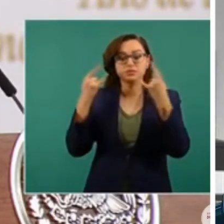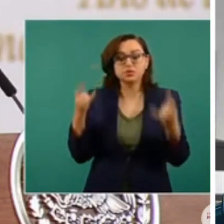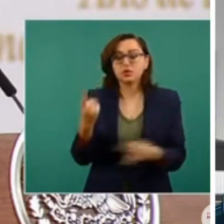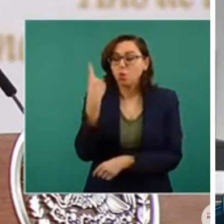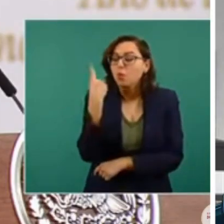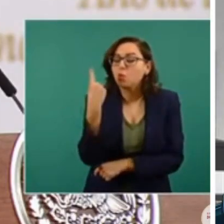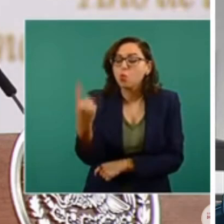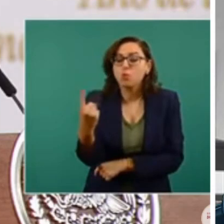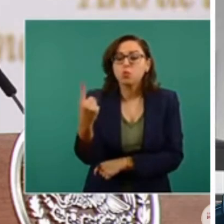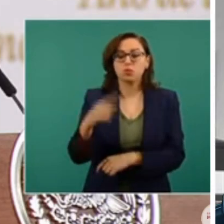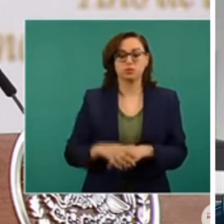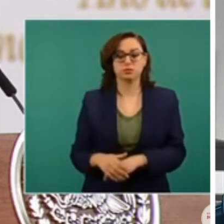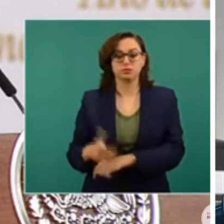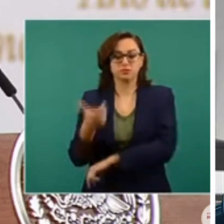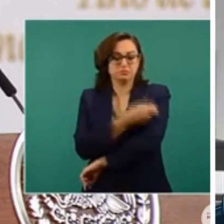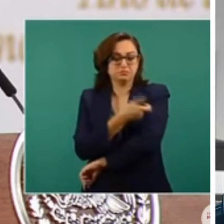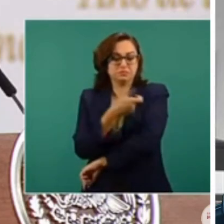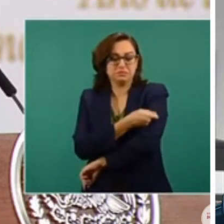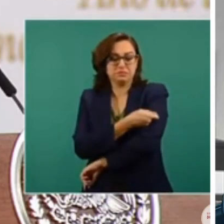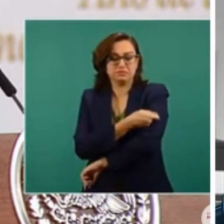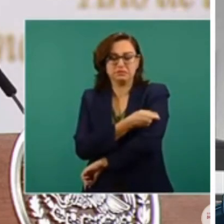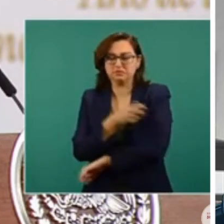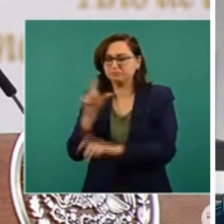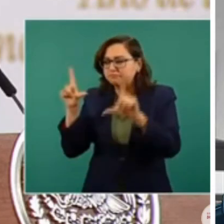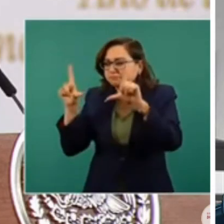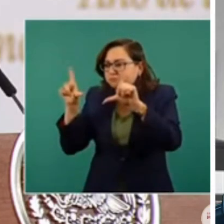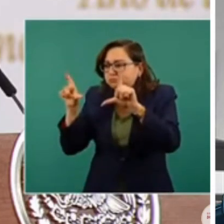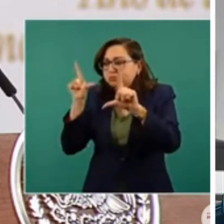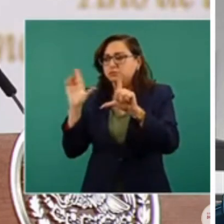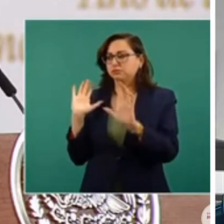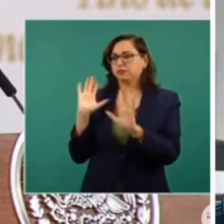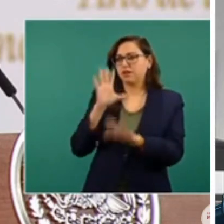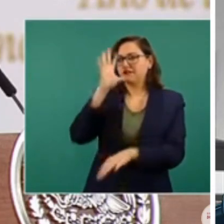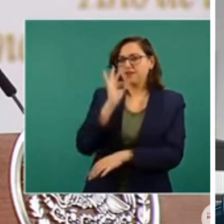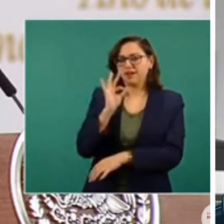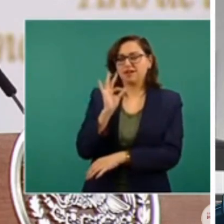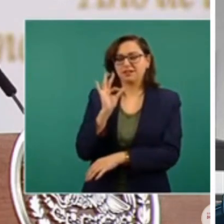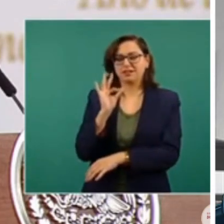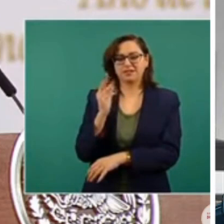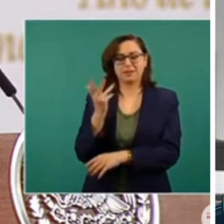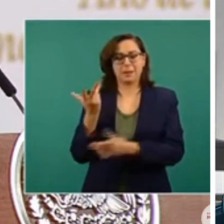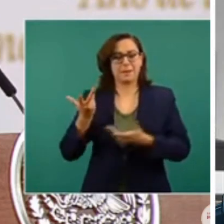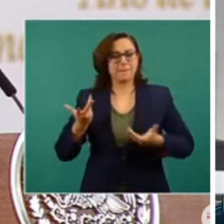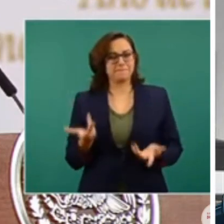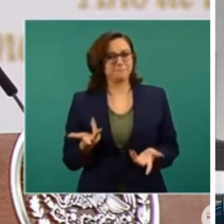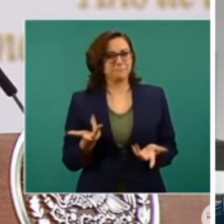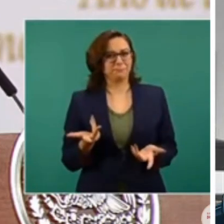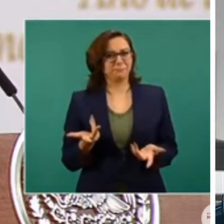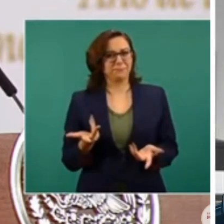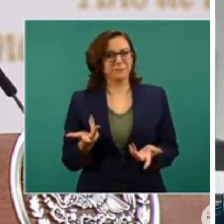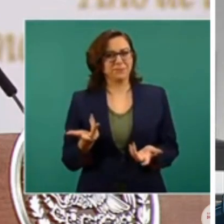Se ha aplicado aquí en la Ciudad de México, donde fue este incidente,